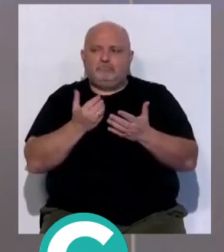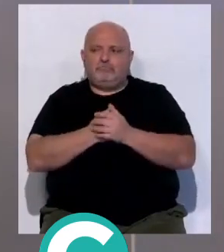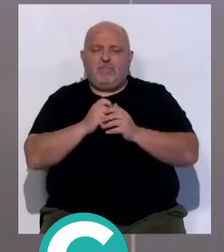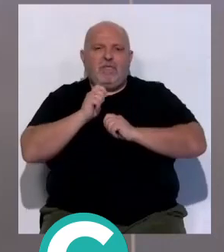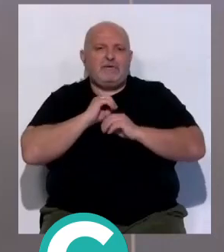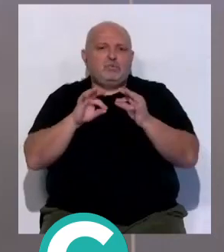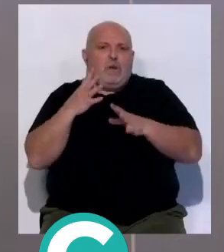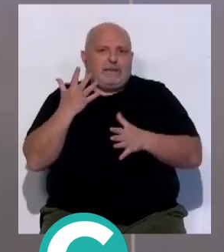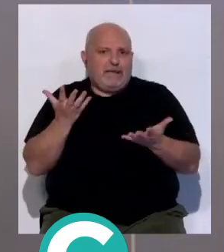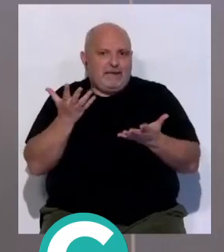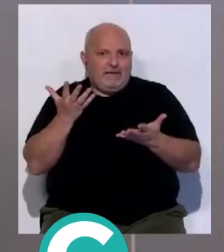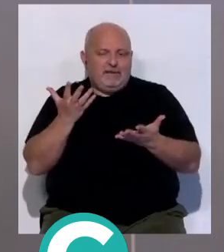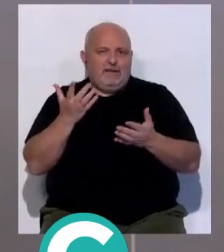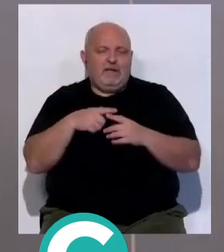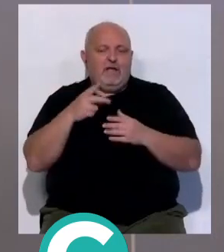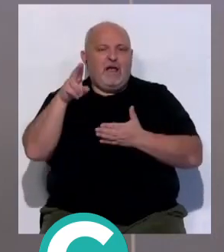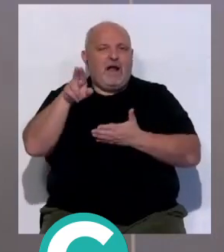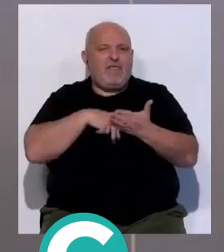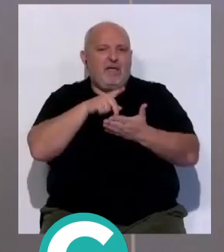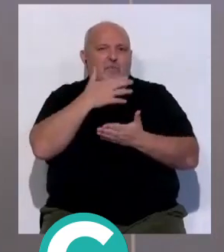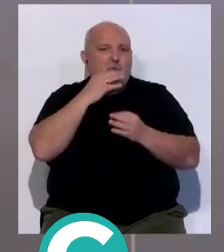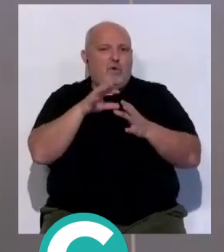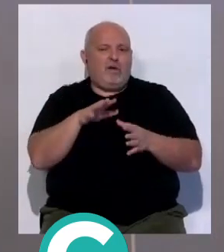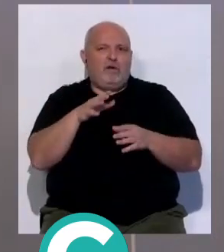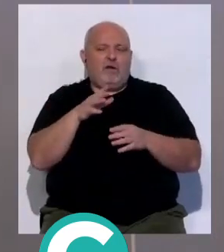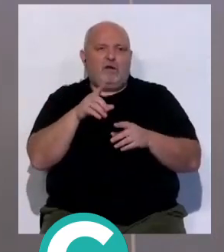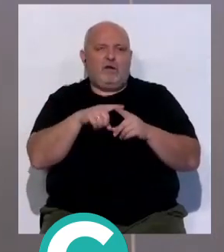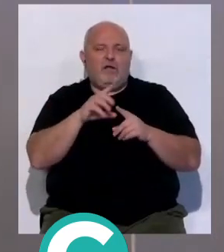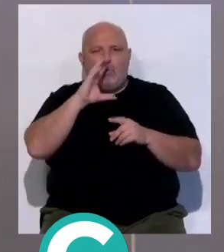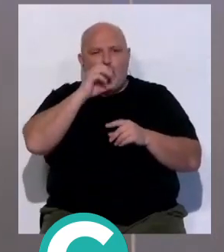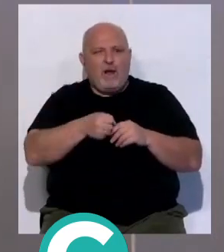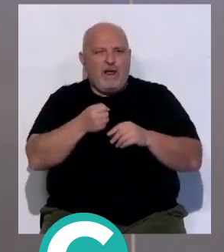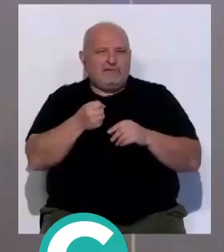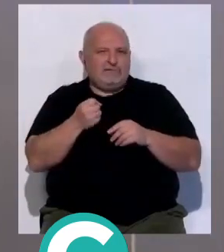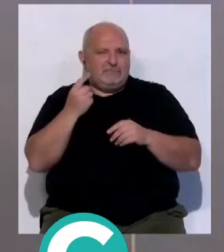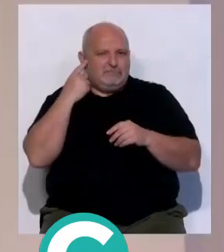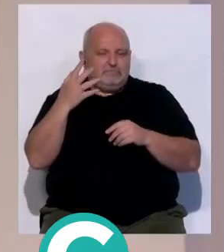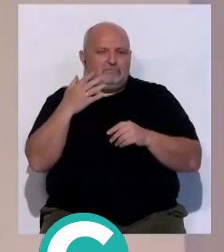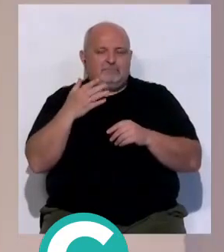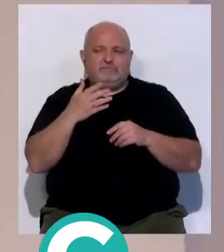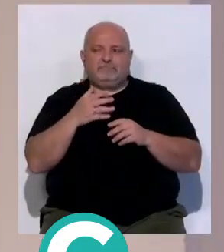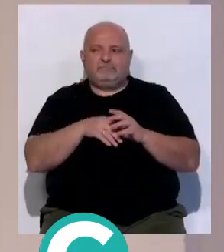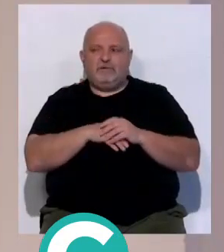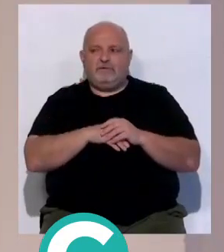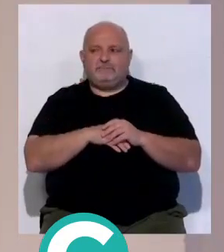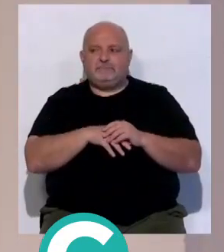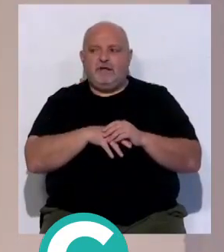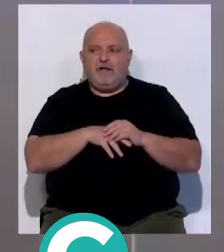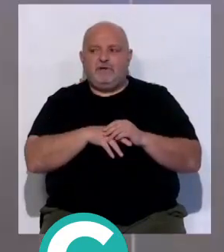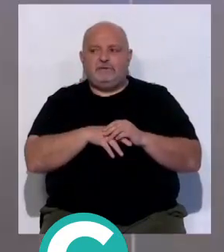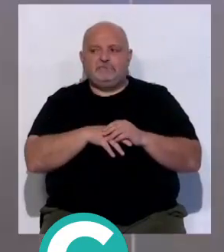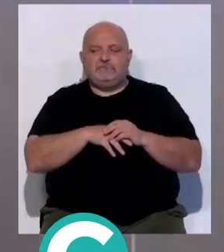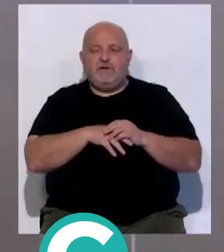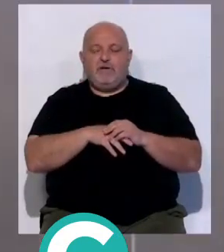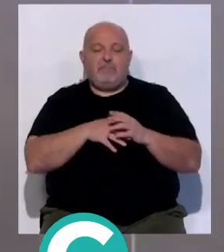como dicen en Galicia. O hay las veigas con ese, no, a ver las aislas. A ver las aislas. O